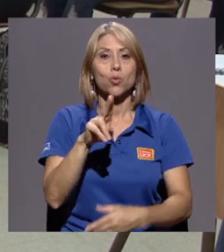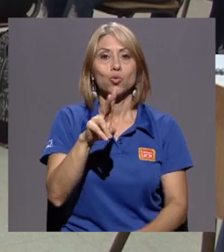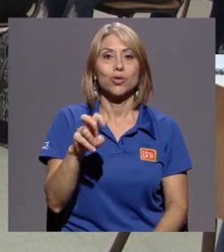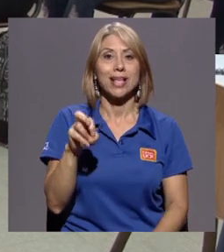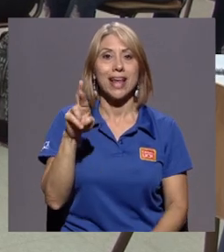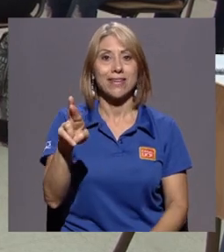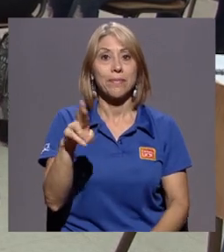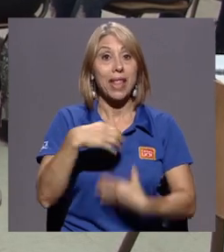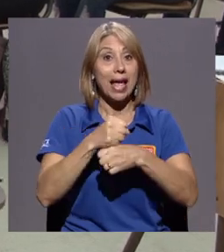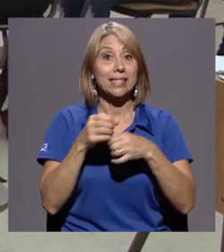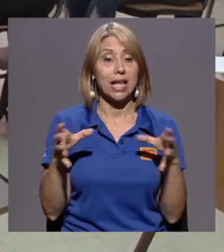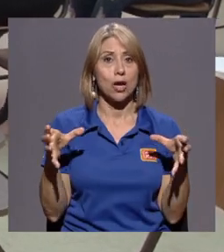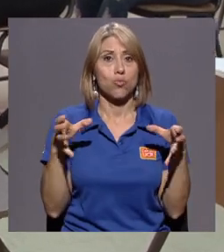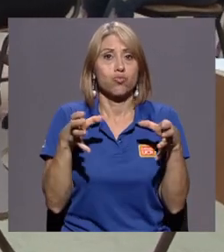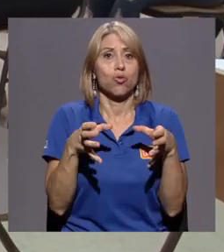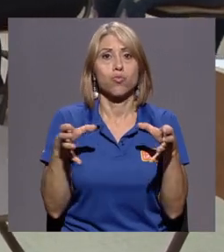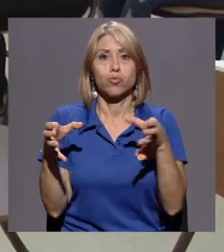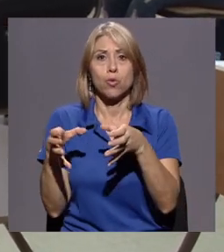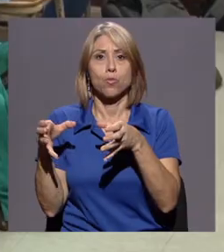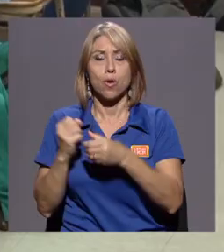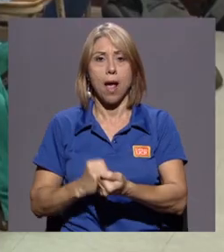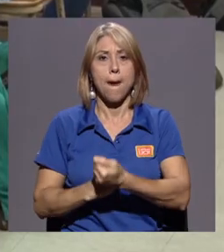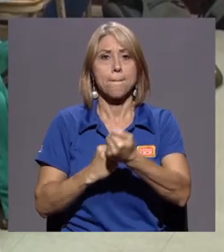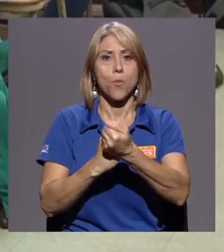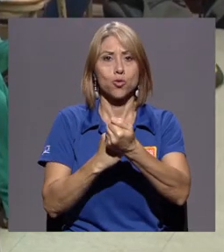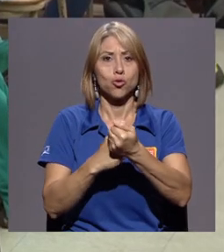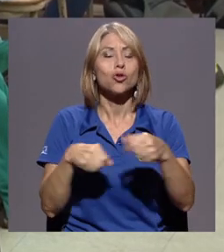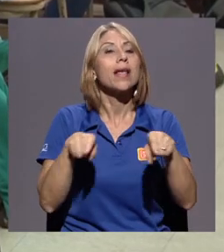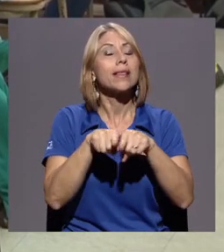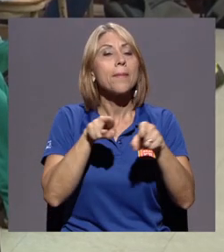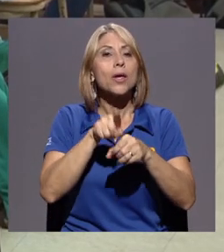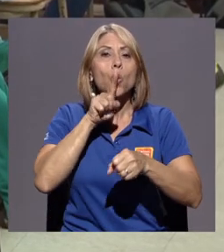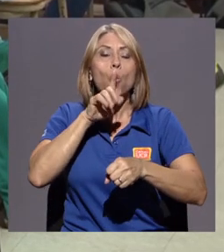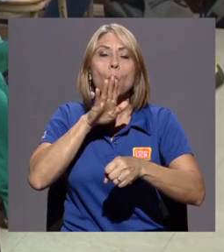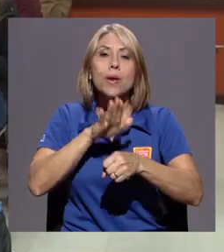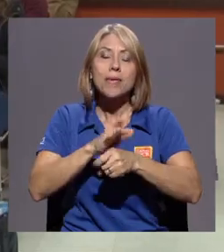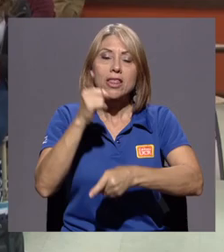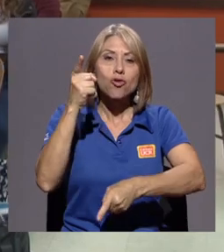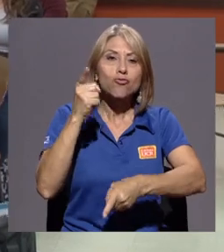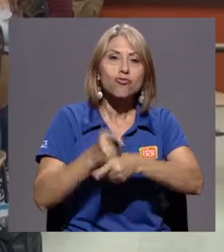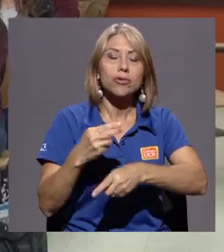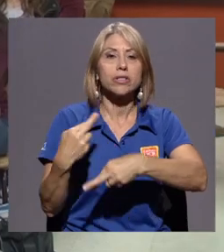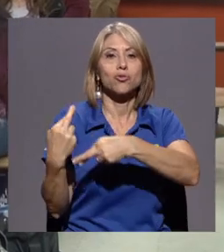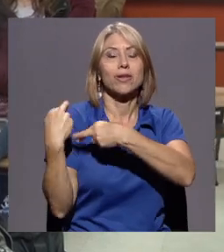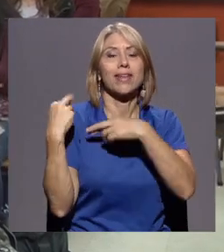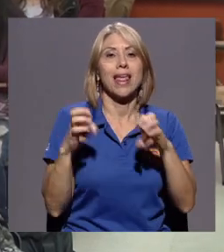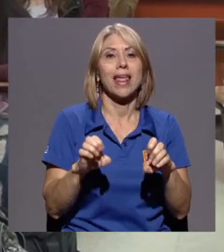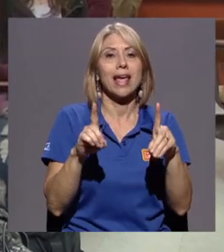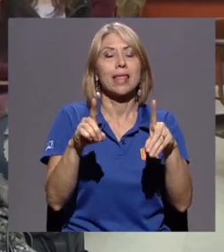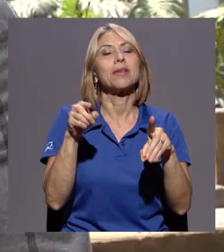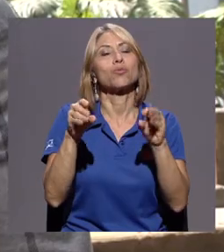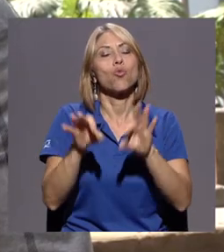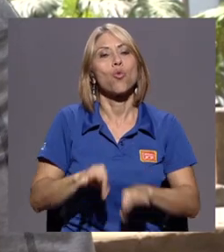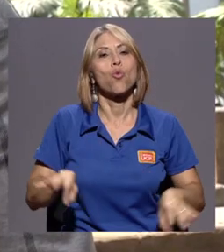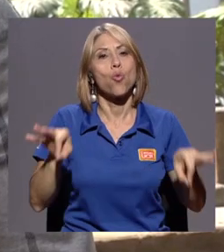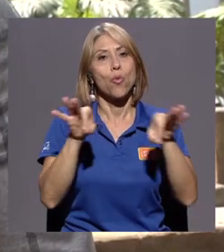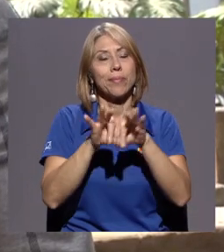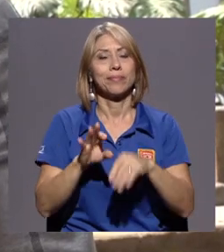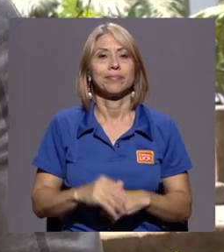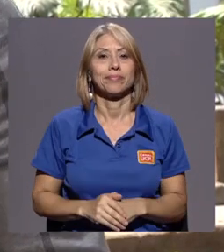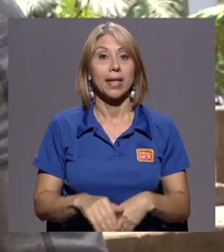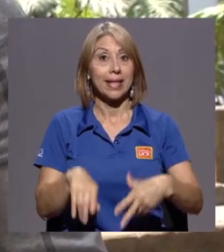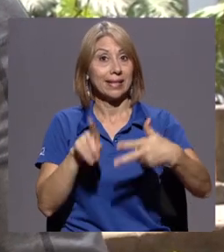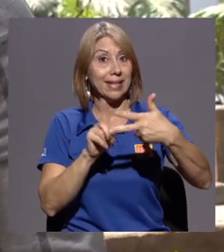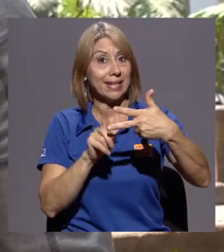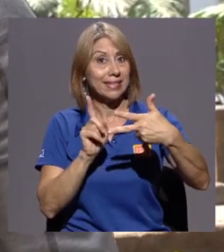creación de redes de apoyo y el cumplimiento adecuado de las responsabilidades académicas son claves. La tercera recomendación